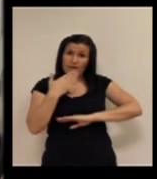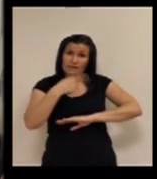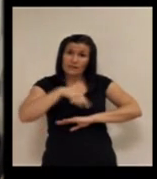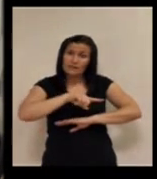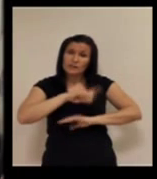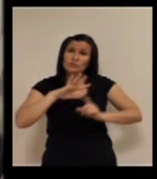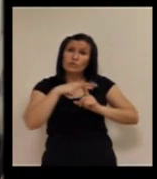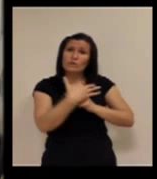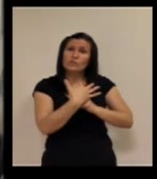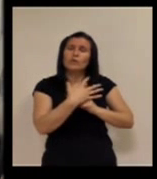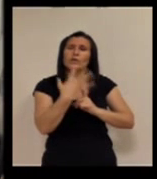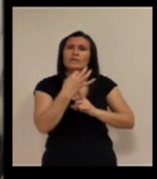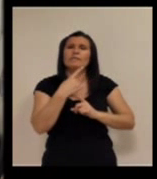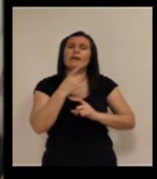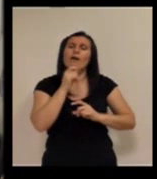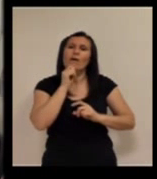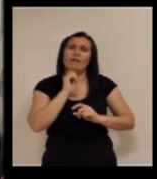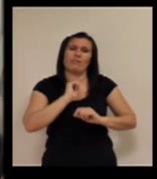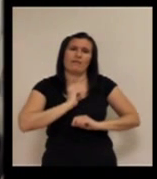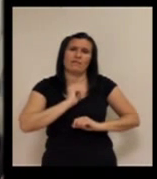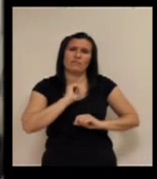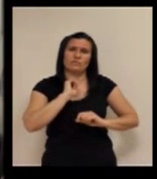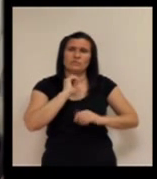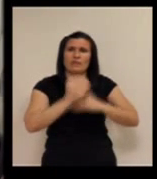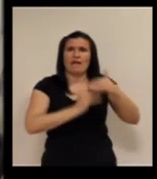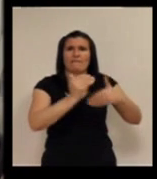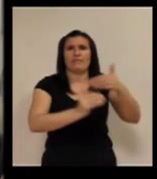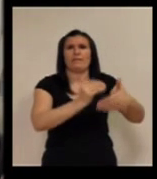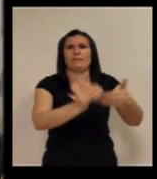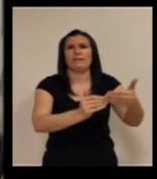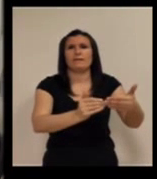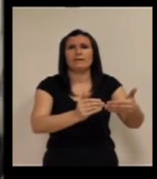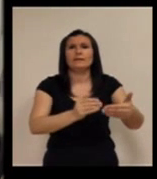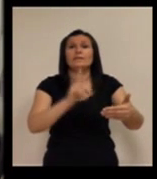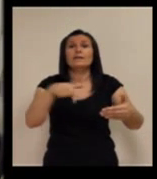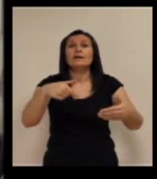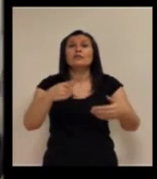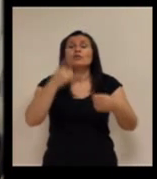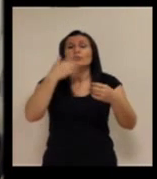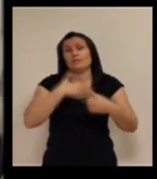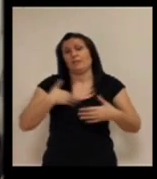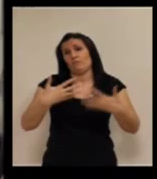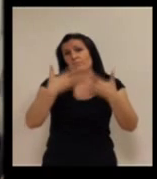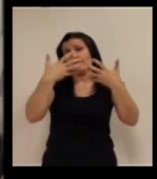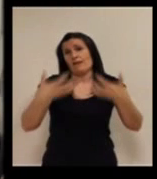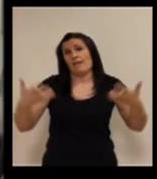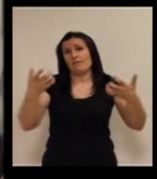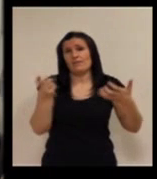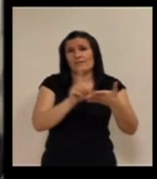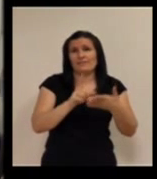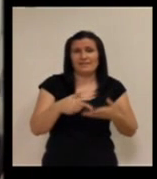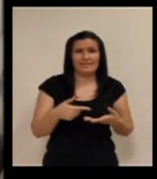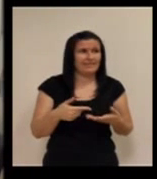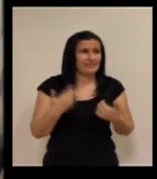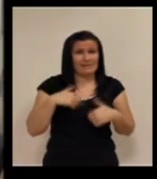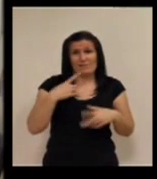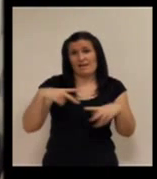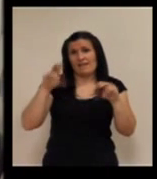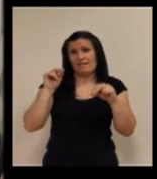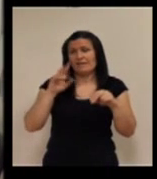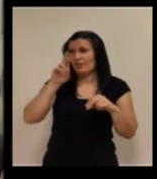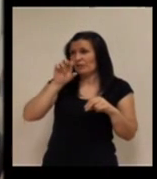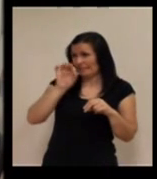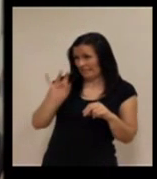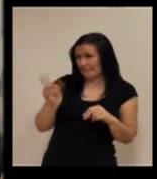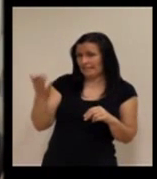hizo nacer y yo creo que es que nos tiene que hacer avanzar y bueno un poco más yo vuelvo a lanzar una frase una frase